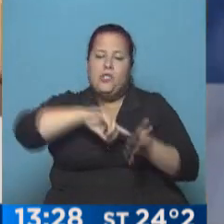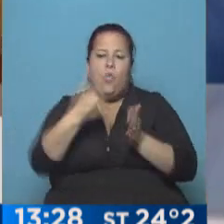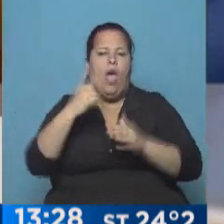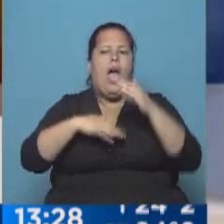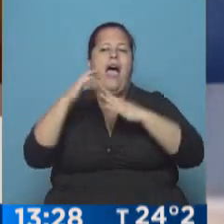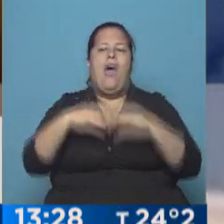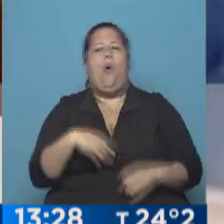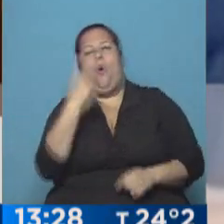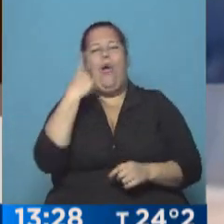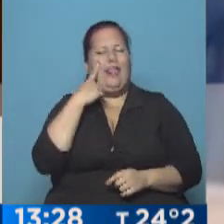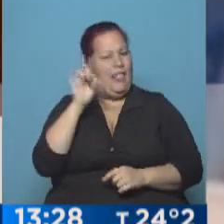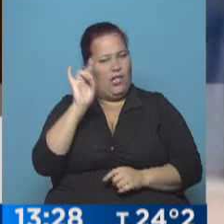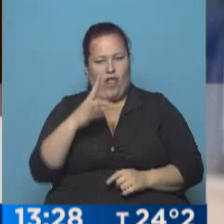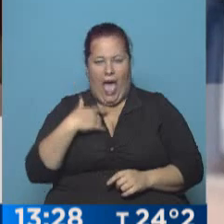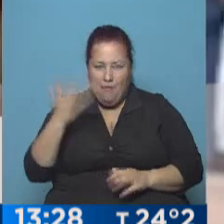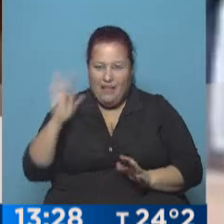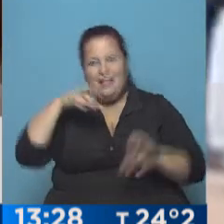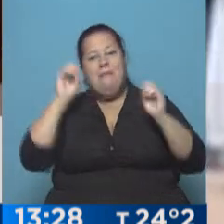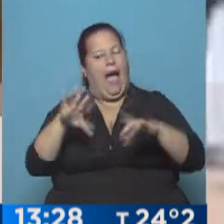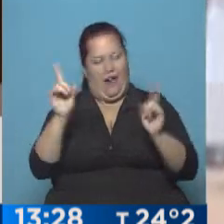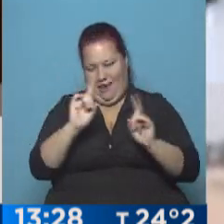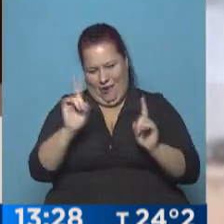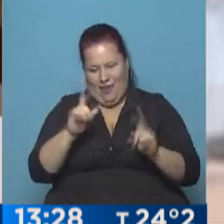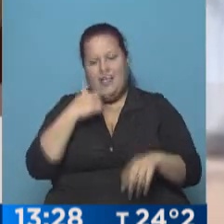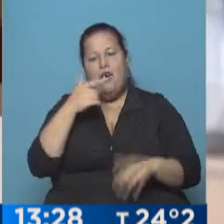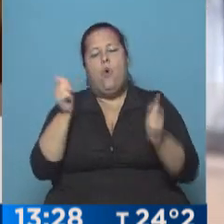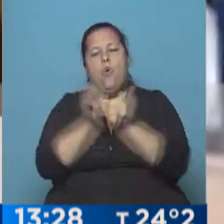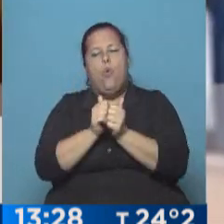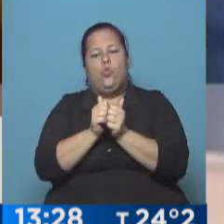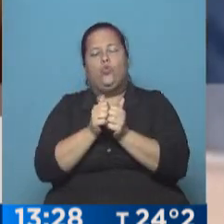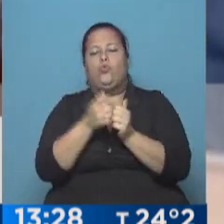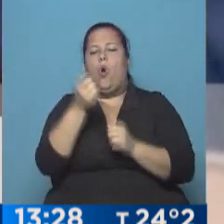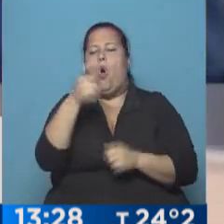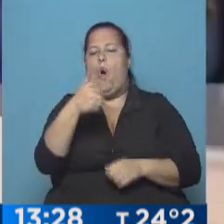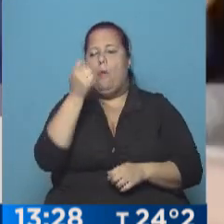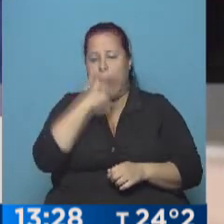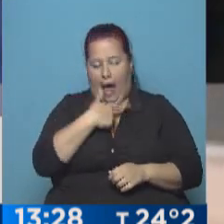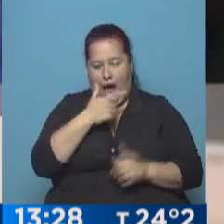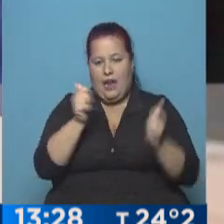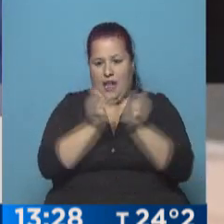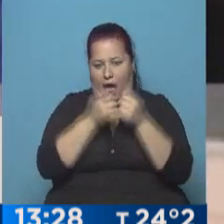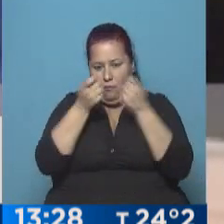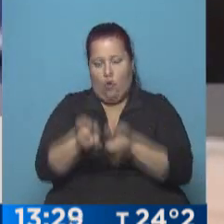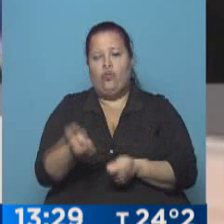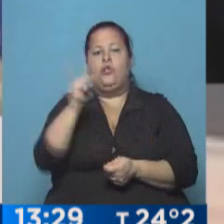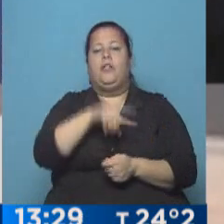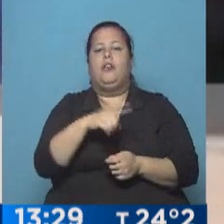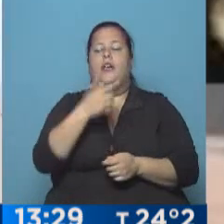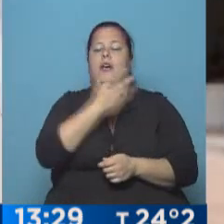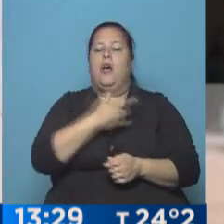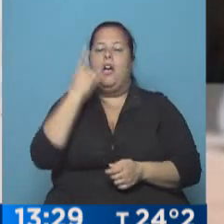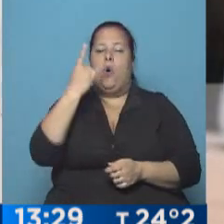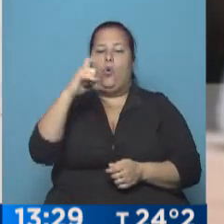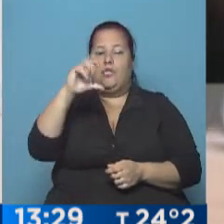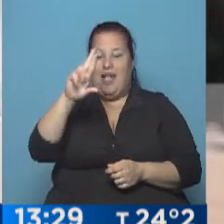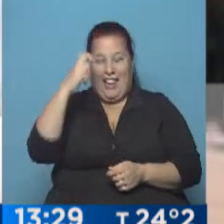construye un intendente solo con la varita mágica. Estuvo acompañado por el candidato presidencial de Cambiemos, Mauricio Macri, y el titular de la Unión